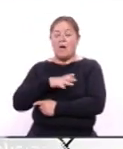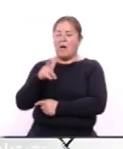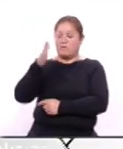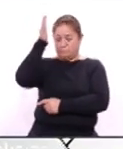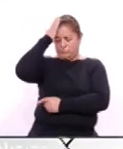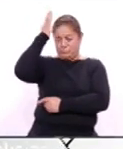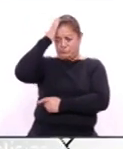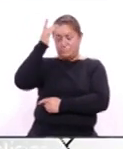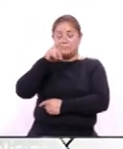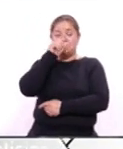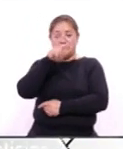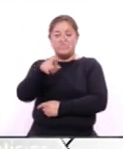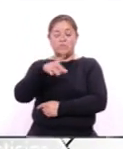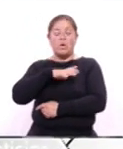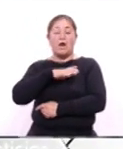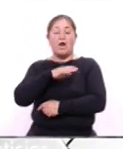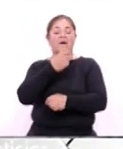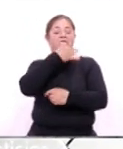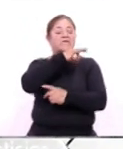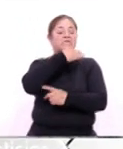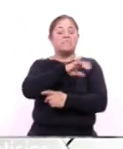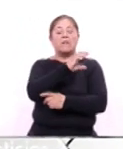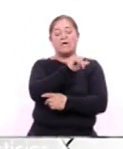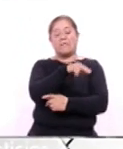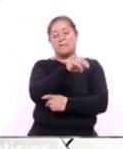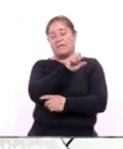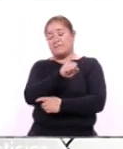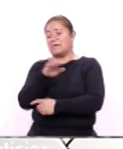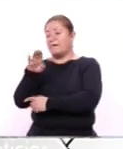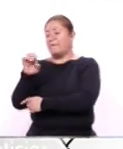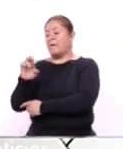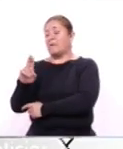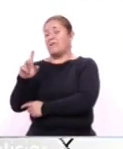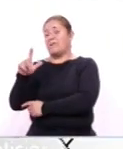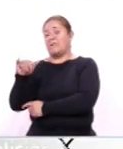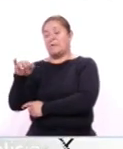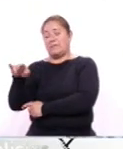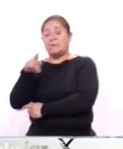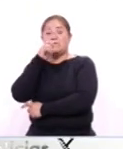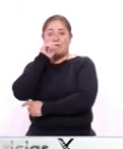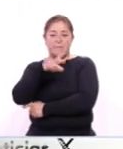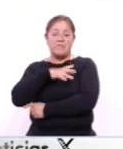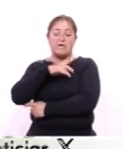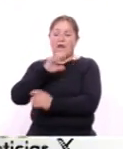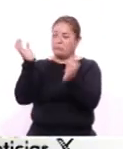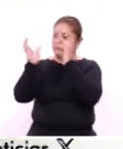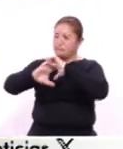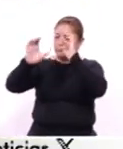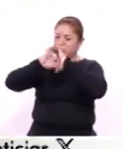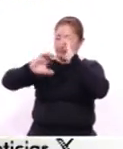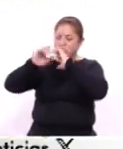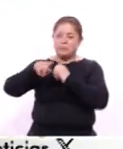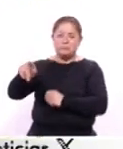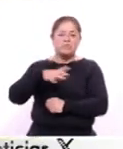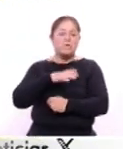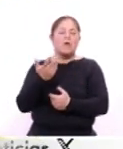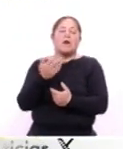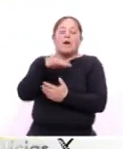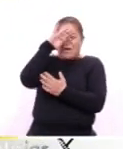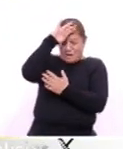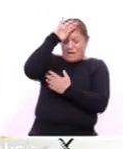proyectado en los festivales de Canes y Berlín también destaca su colección de corridos como Los Dramas Vuelven a la Tierra